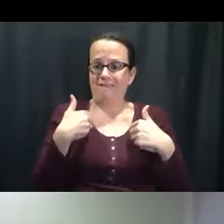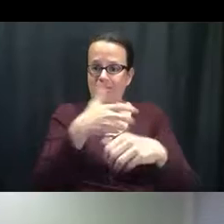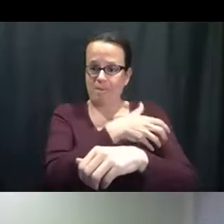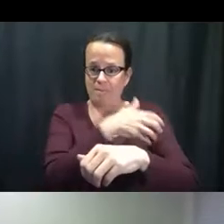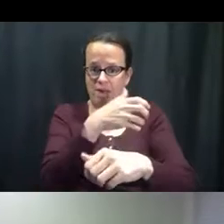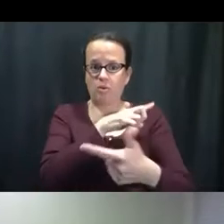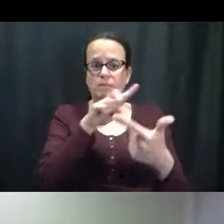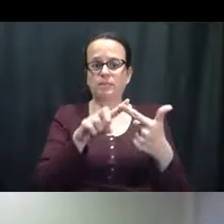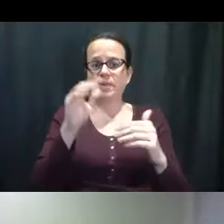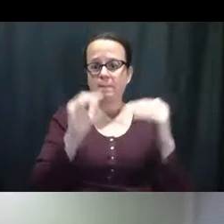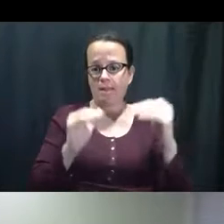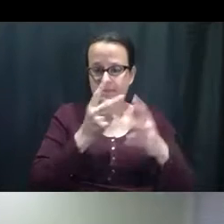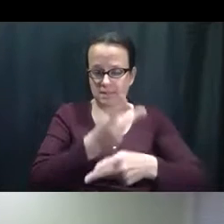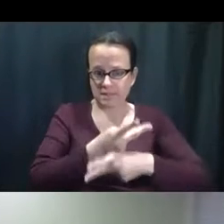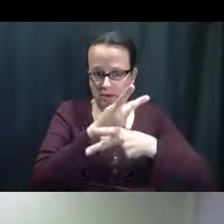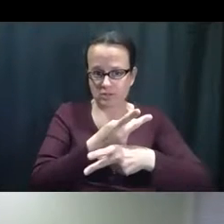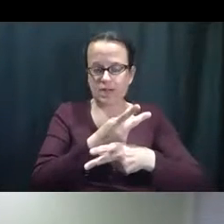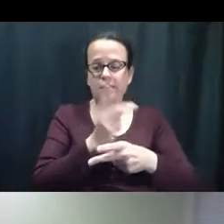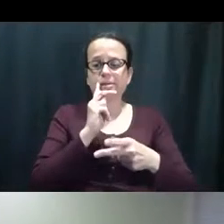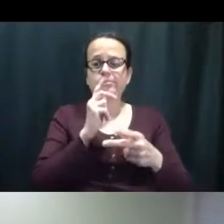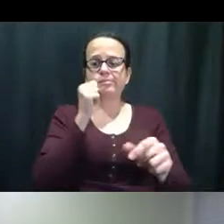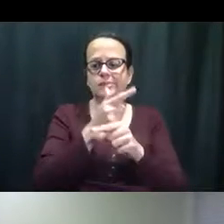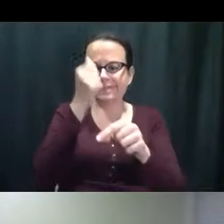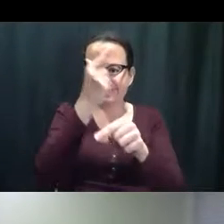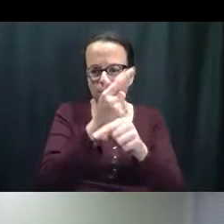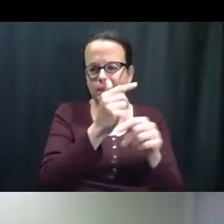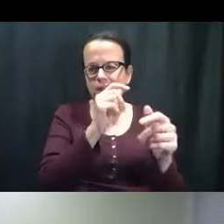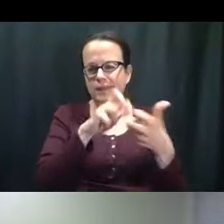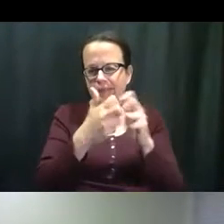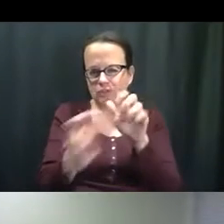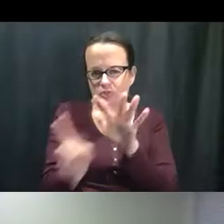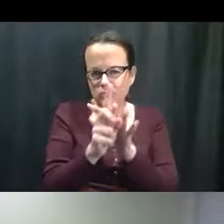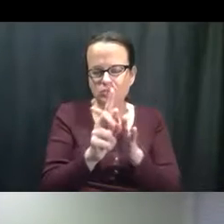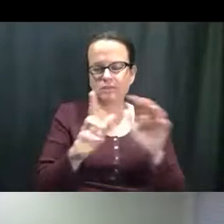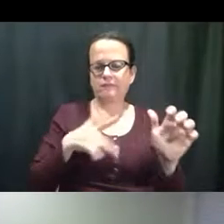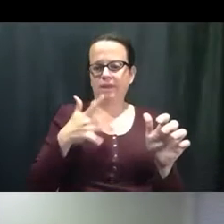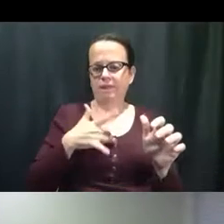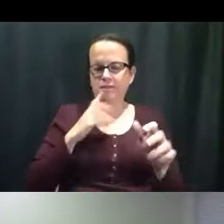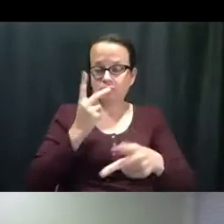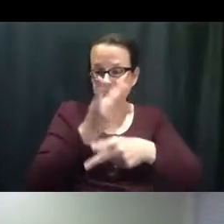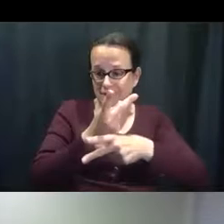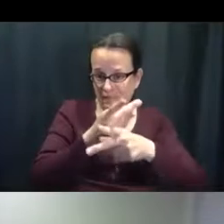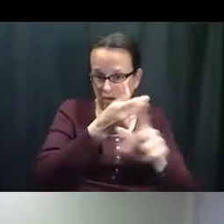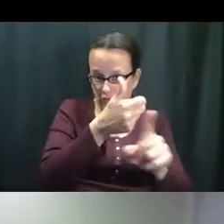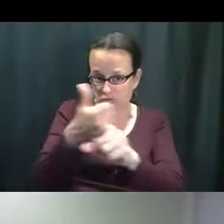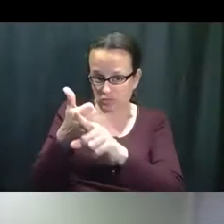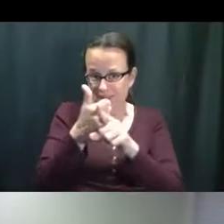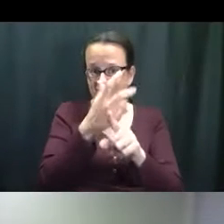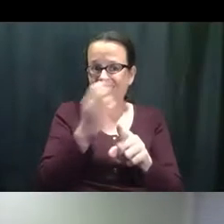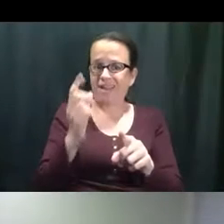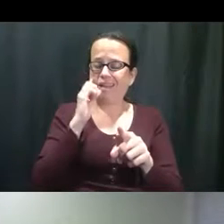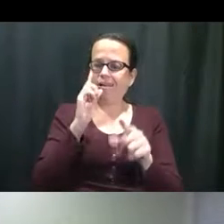como ayudarlos a poder en balancear el cuido problemas con con con